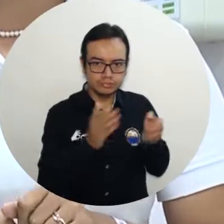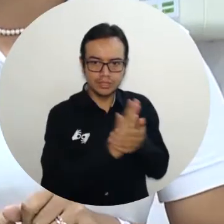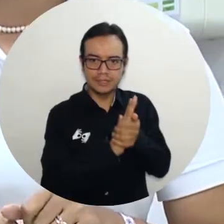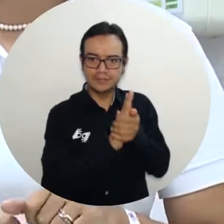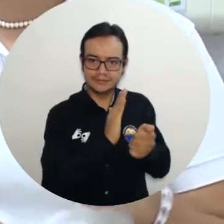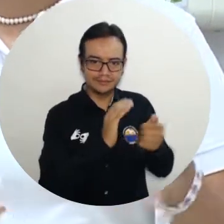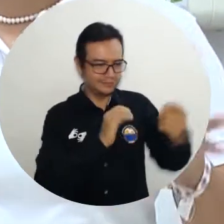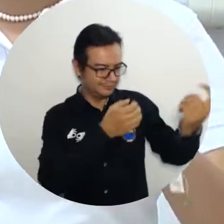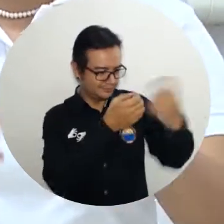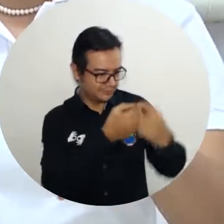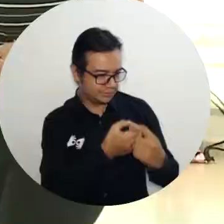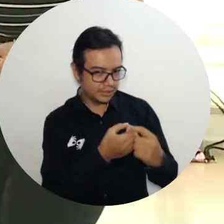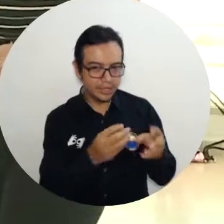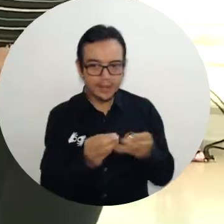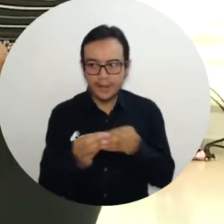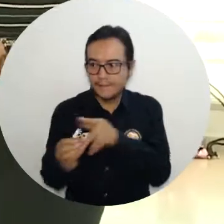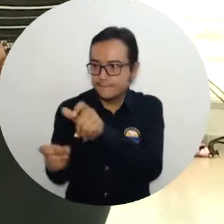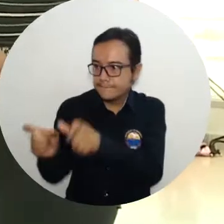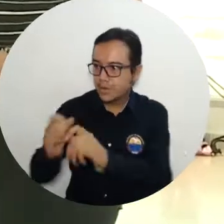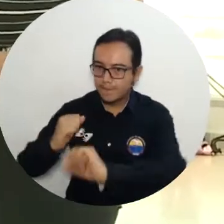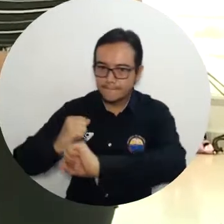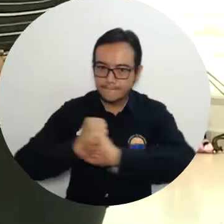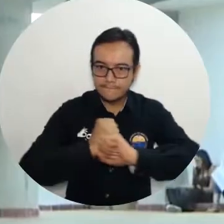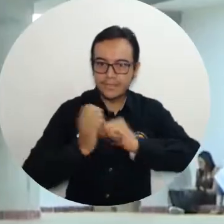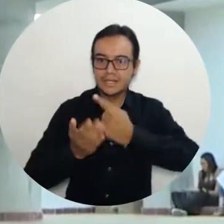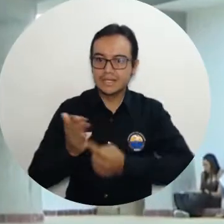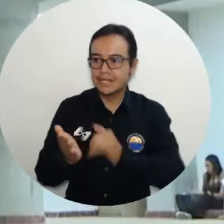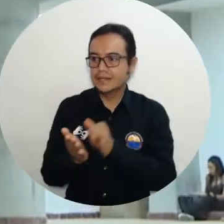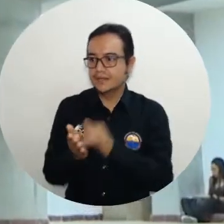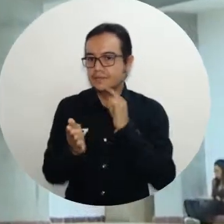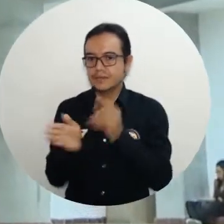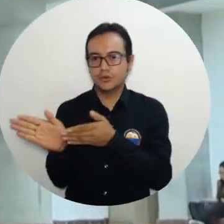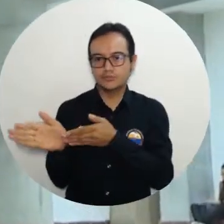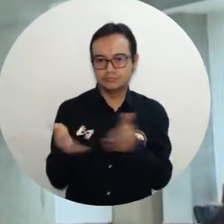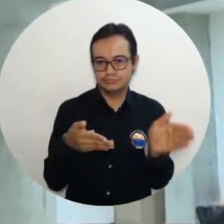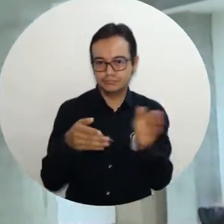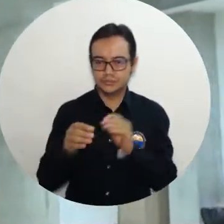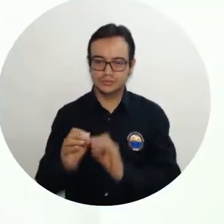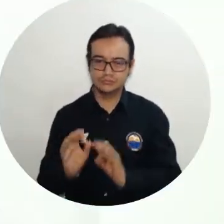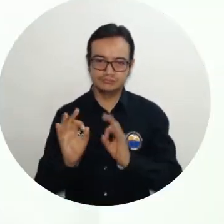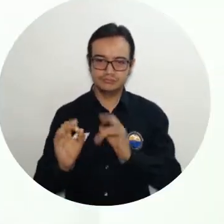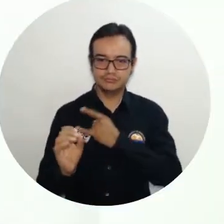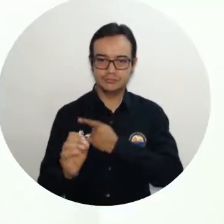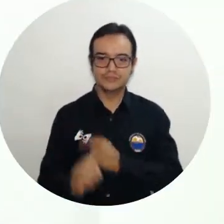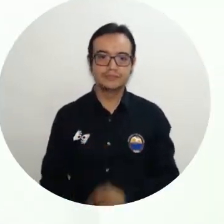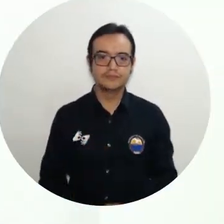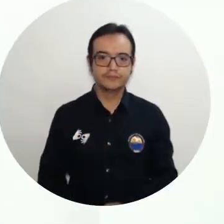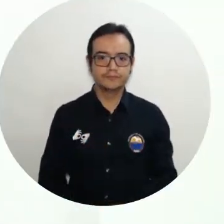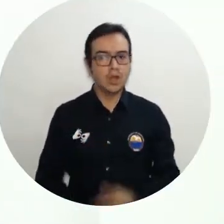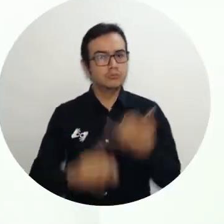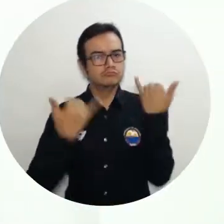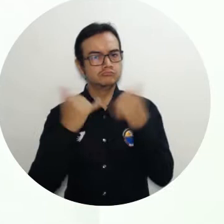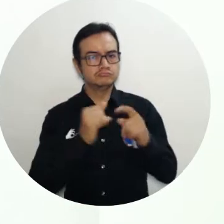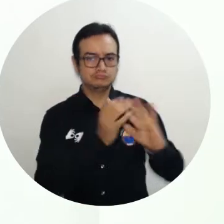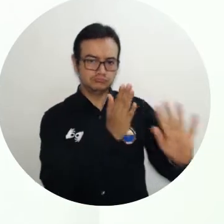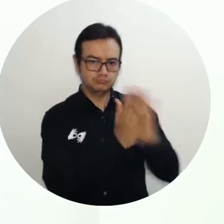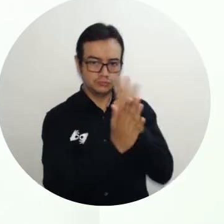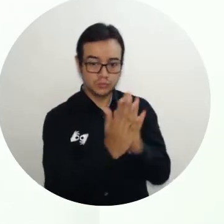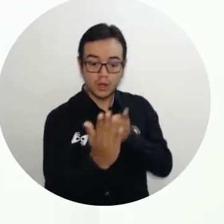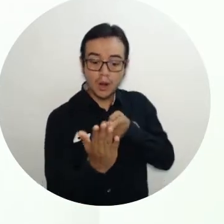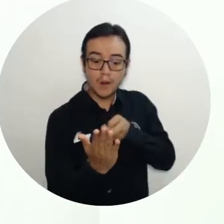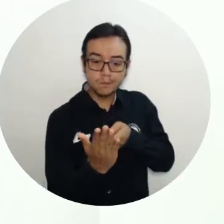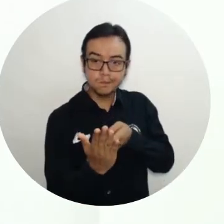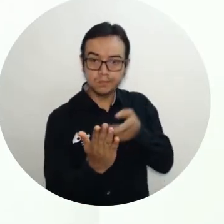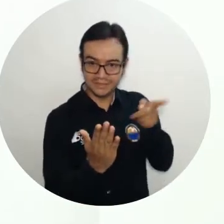la amplia participación de la comunidad académica en el plan de desarrollo universitario. Se presentaron diferentes temas en un informe detallado